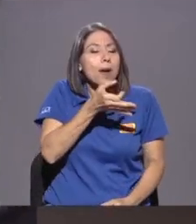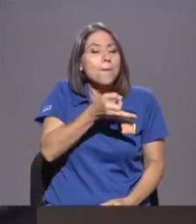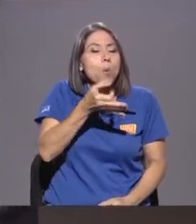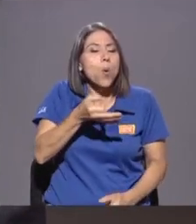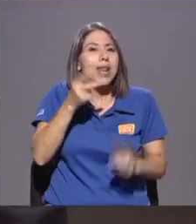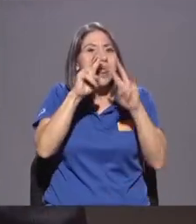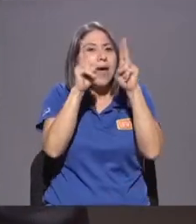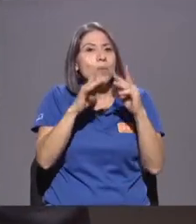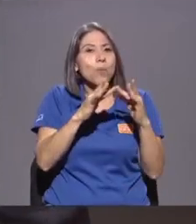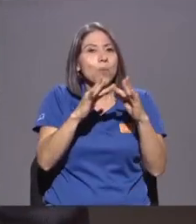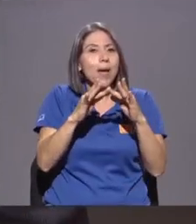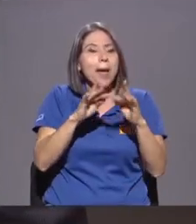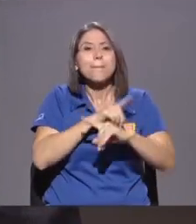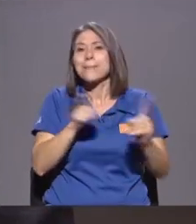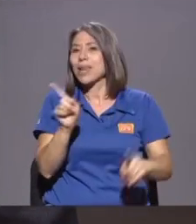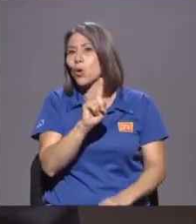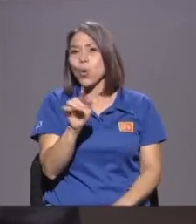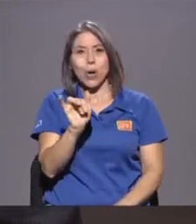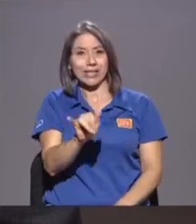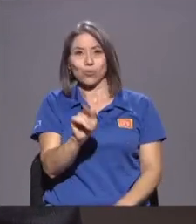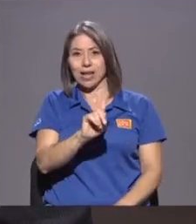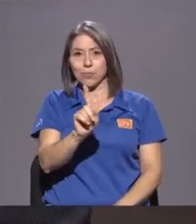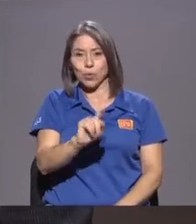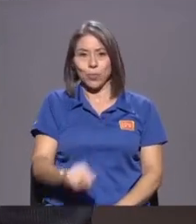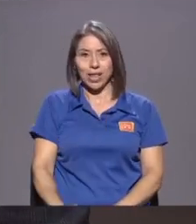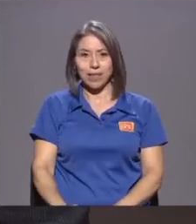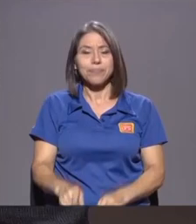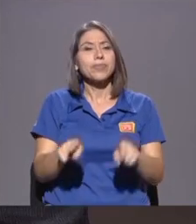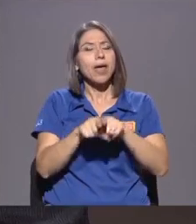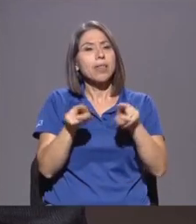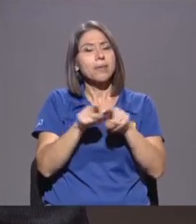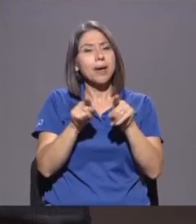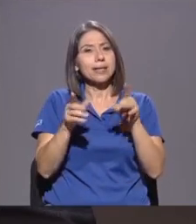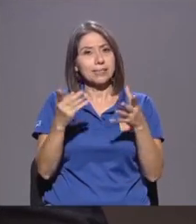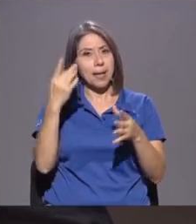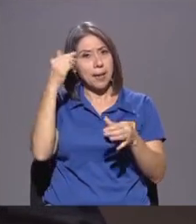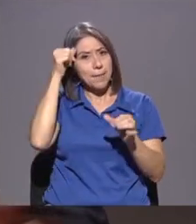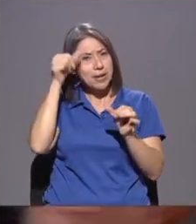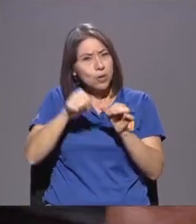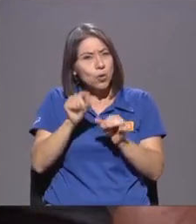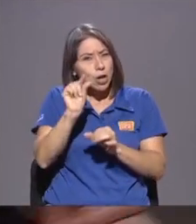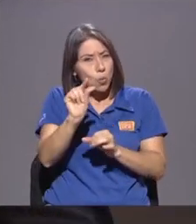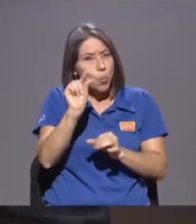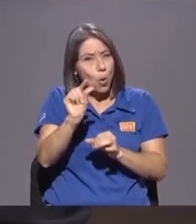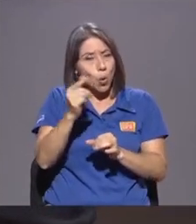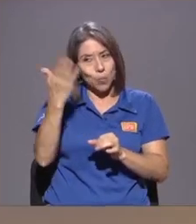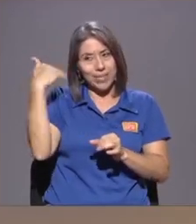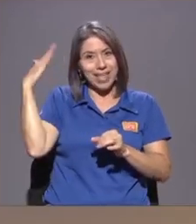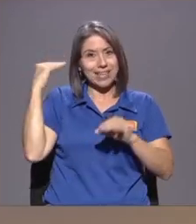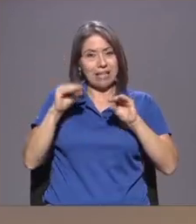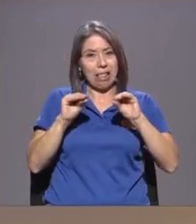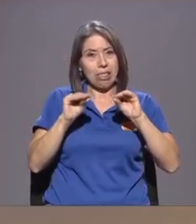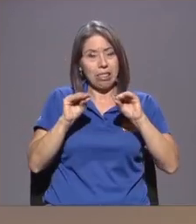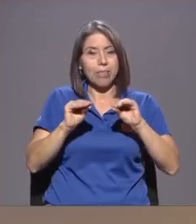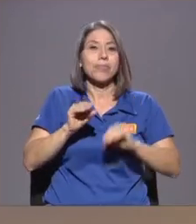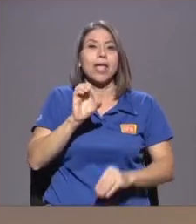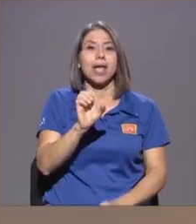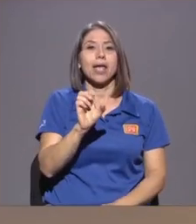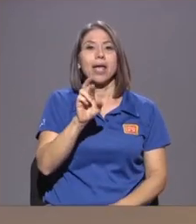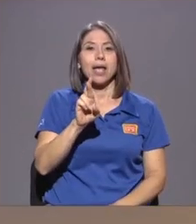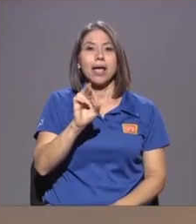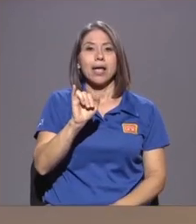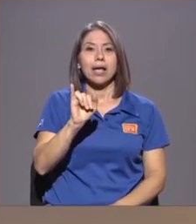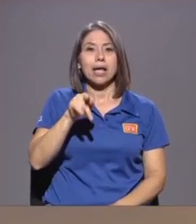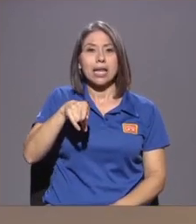no es una criptomoneda Además es importante Para recordar un poco la clase anterior Que las criptomonedas